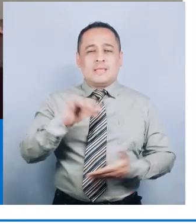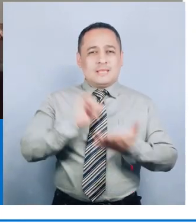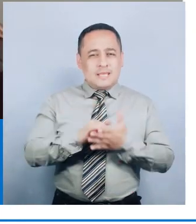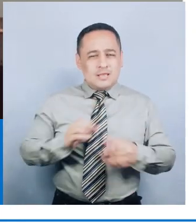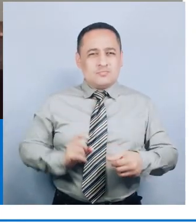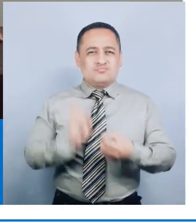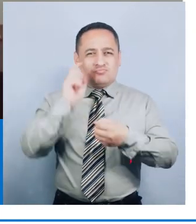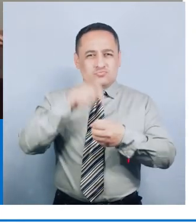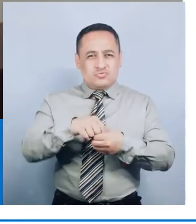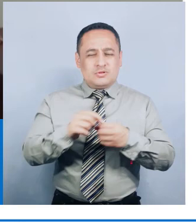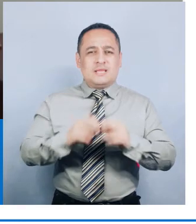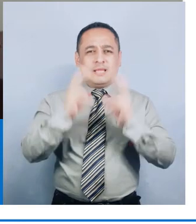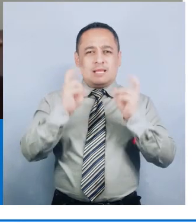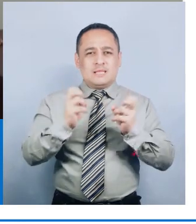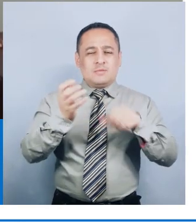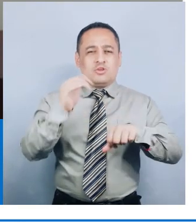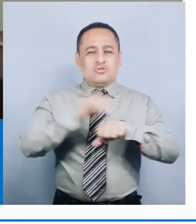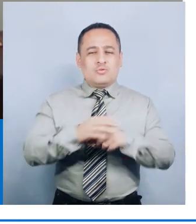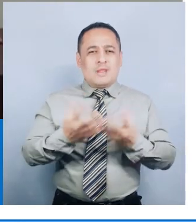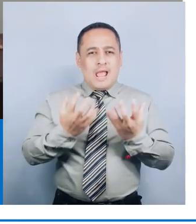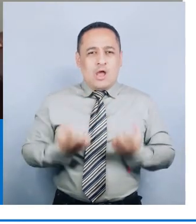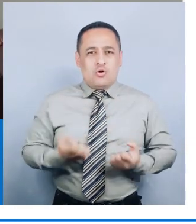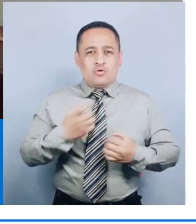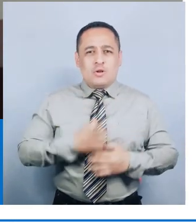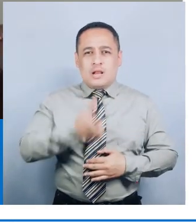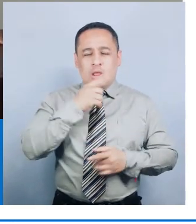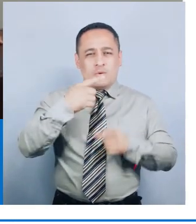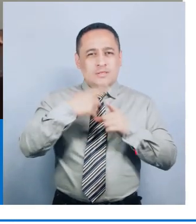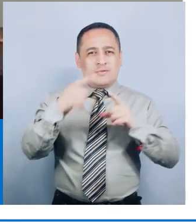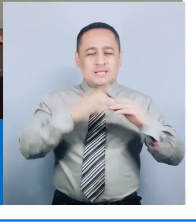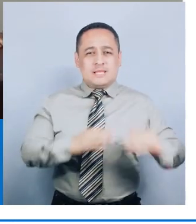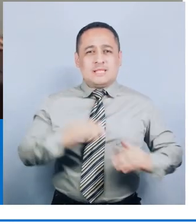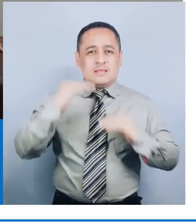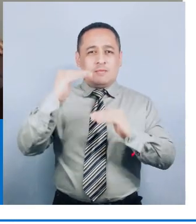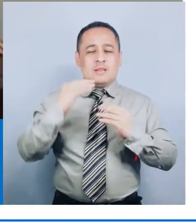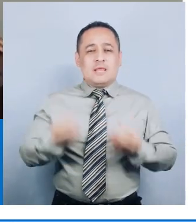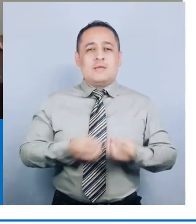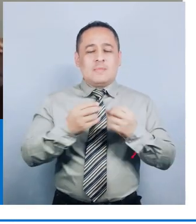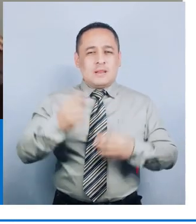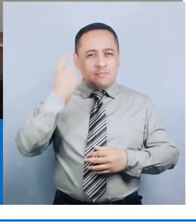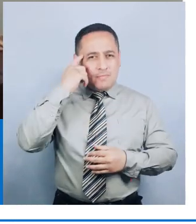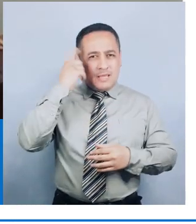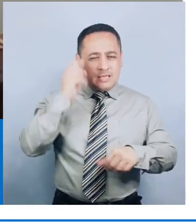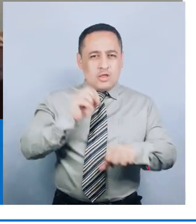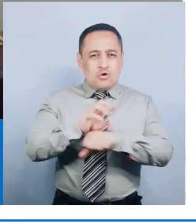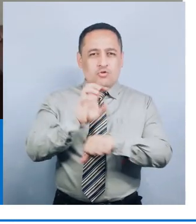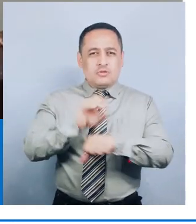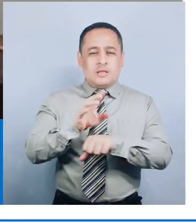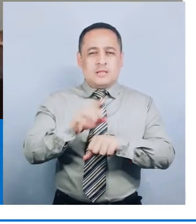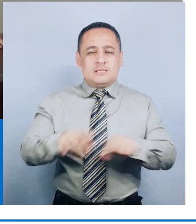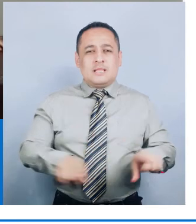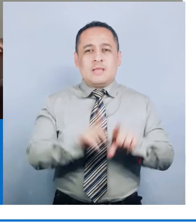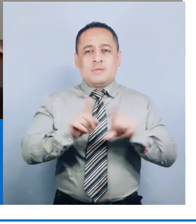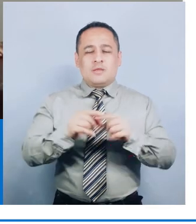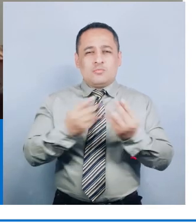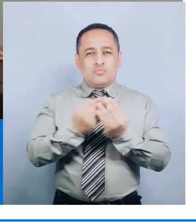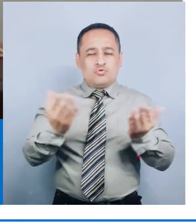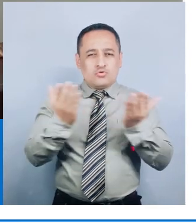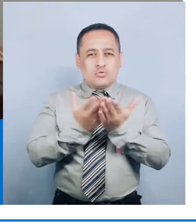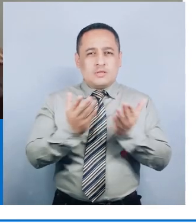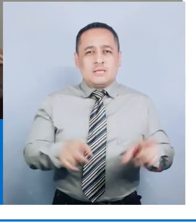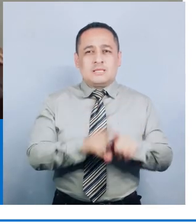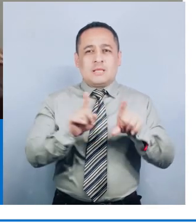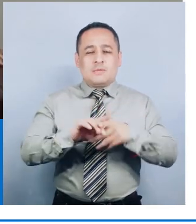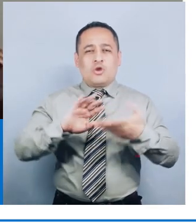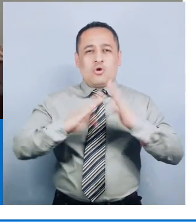es que insertemos las temáticas sobre el ahorro del agua en todas las áreas. Para concientizar a